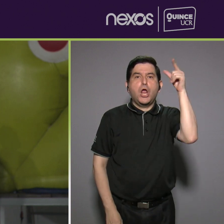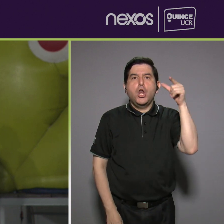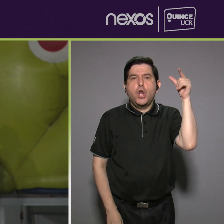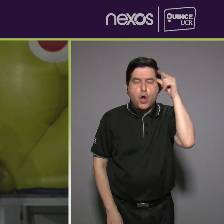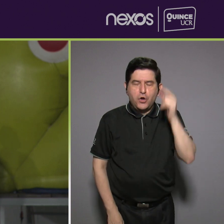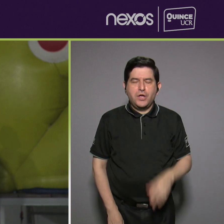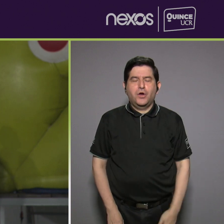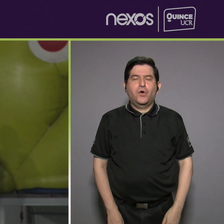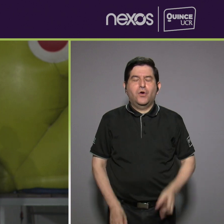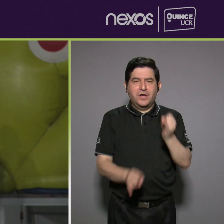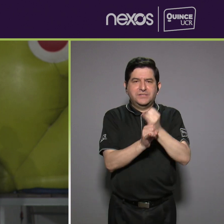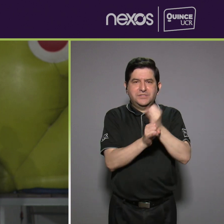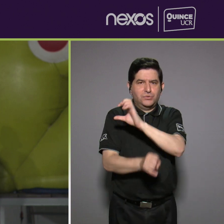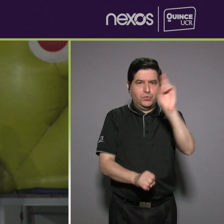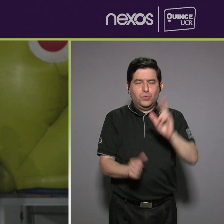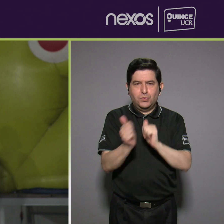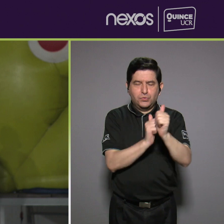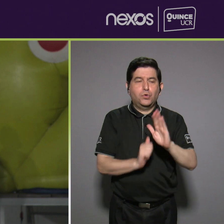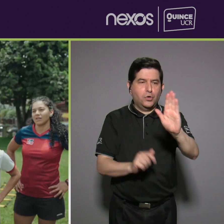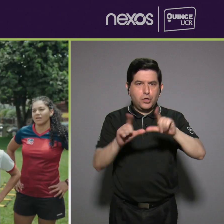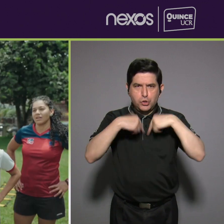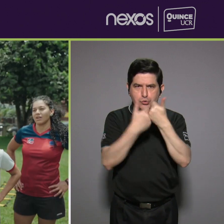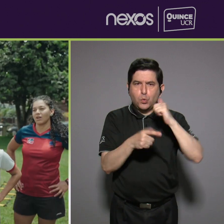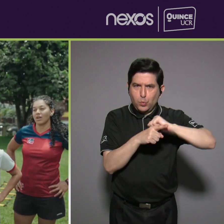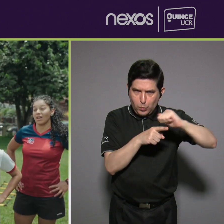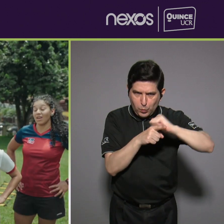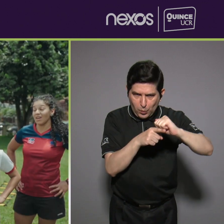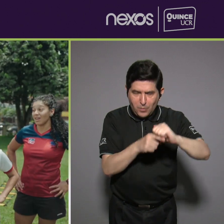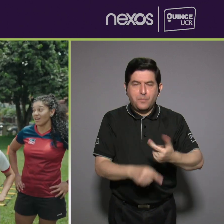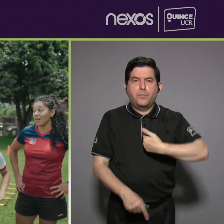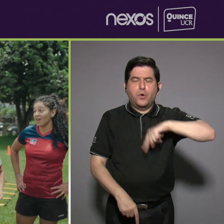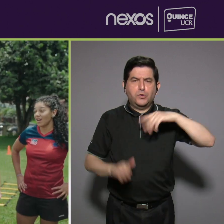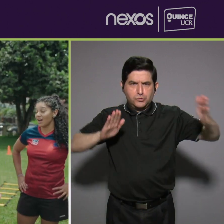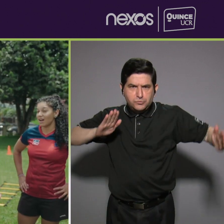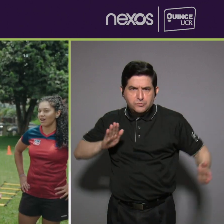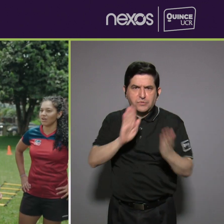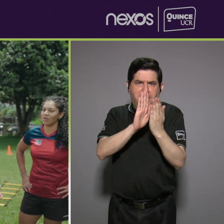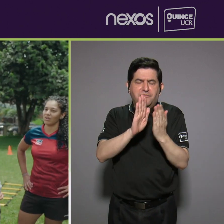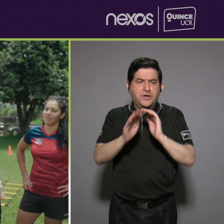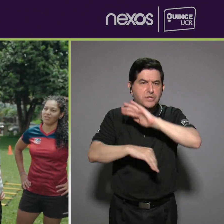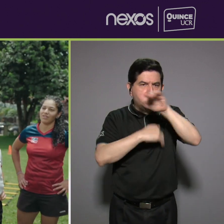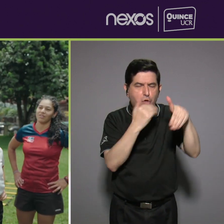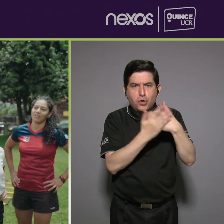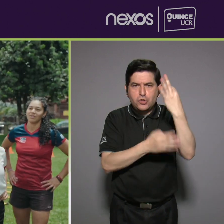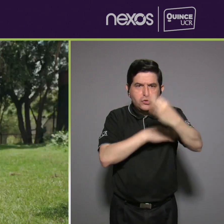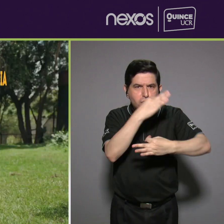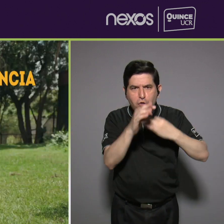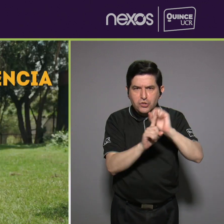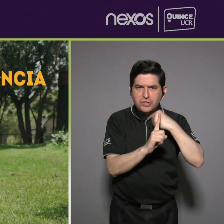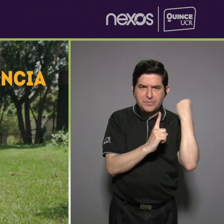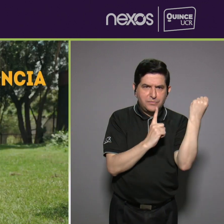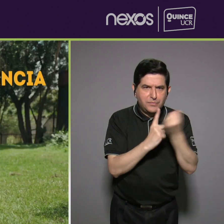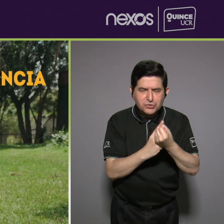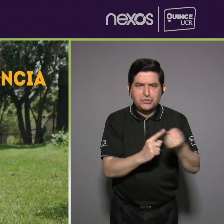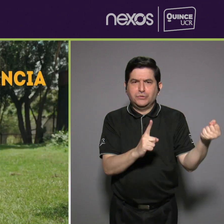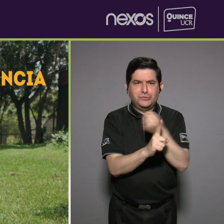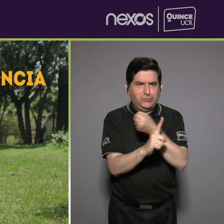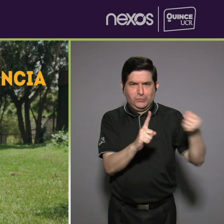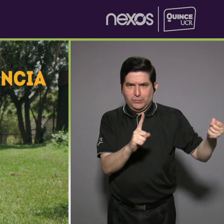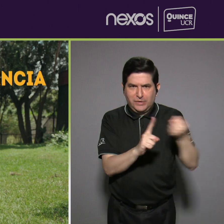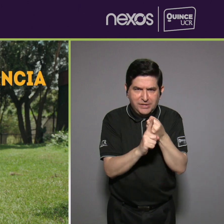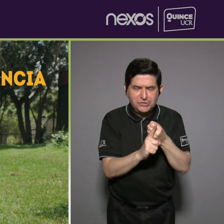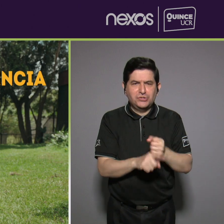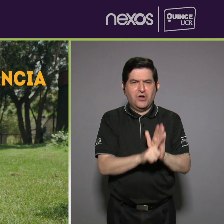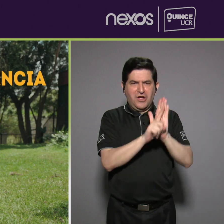ICODER y su staff técnico capacitado, vamos a enfrentar cualquier incidente de situación de violencia,